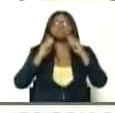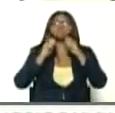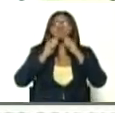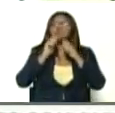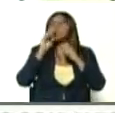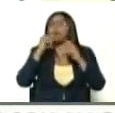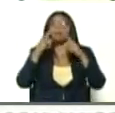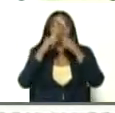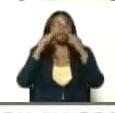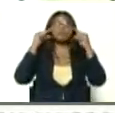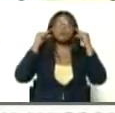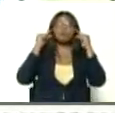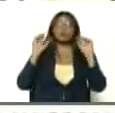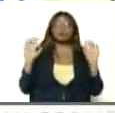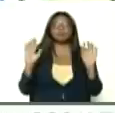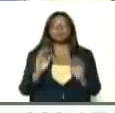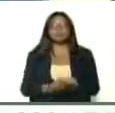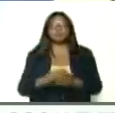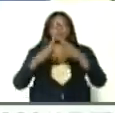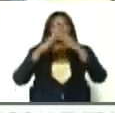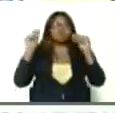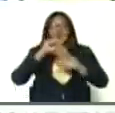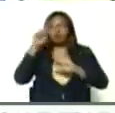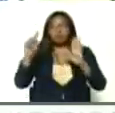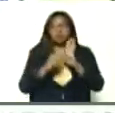todos, todos, todos sin tapabocas, todos,